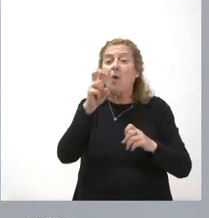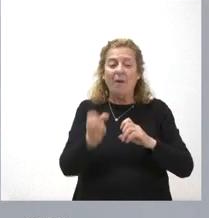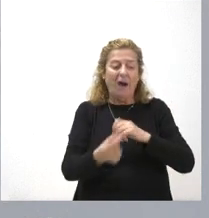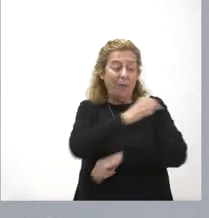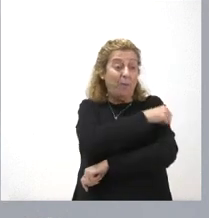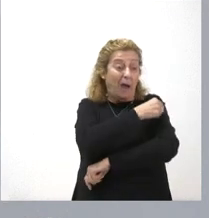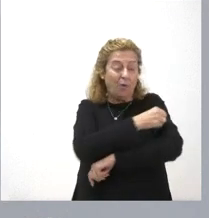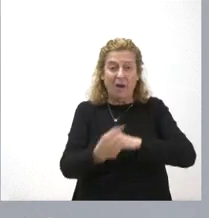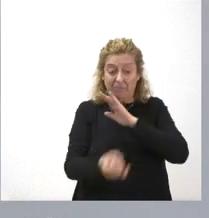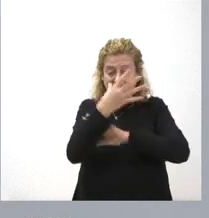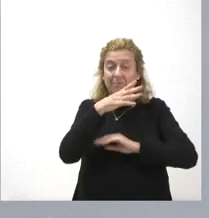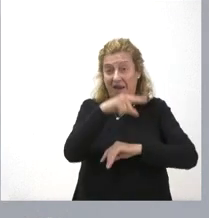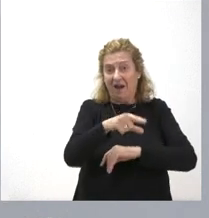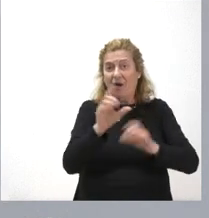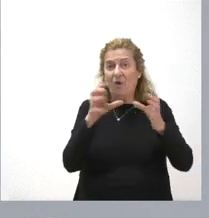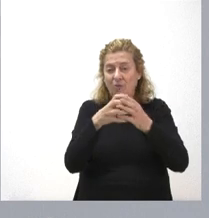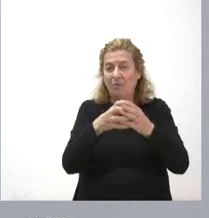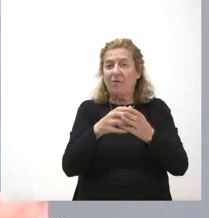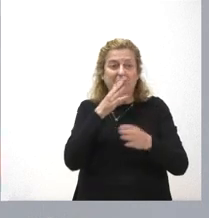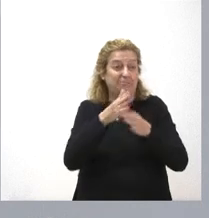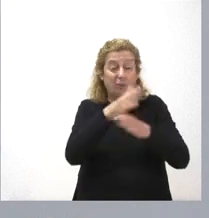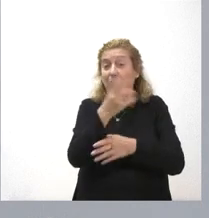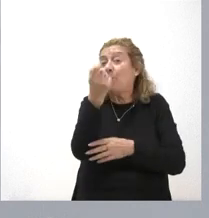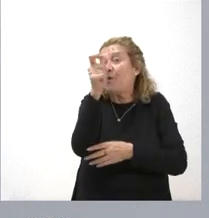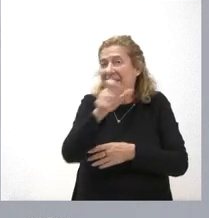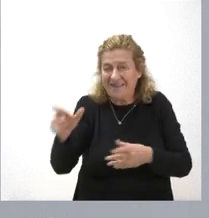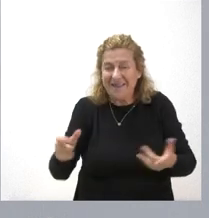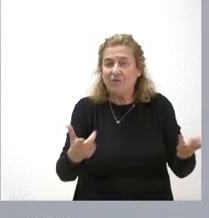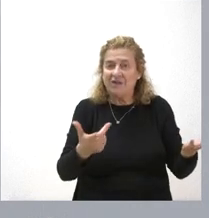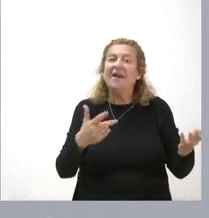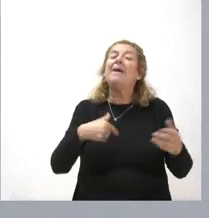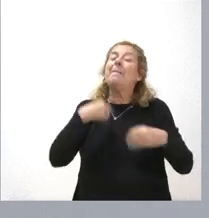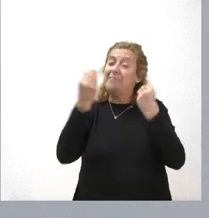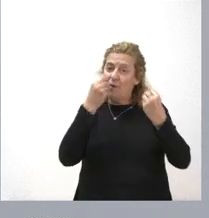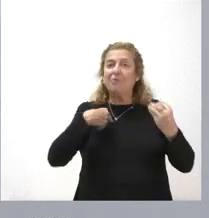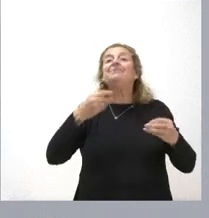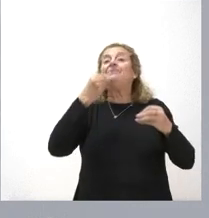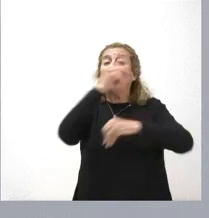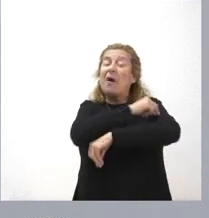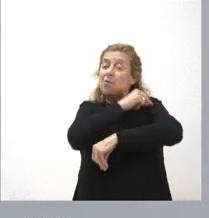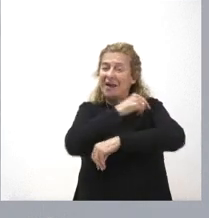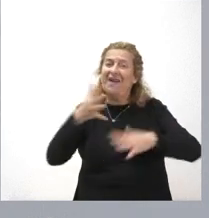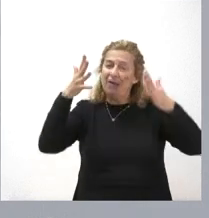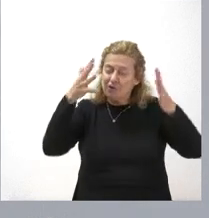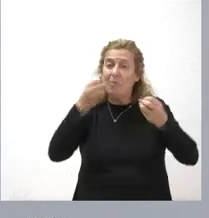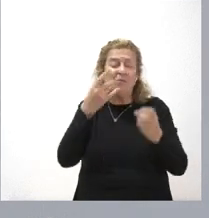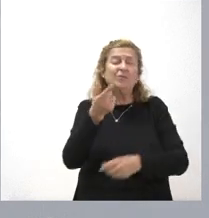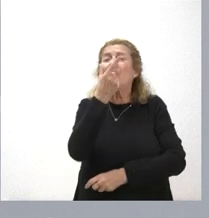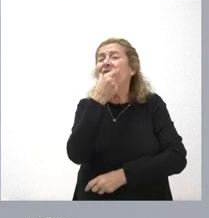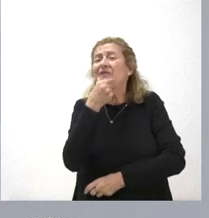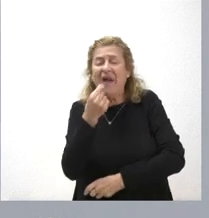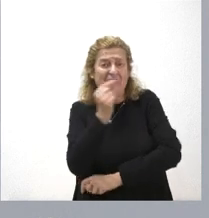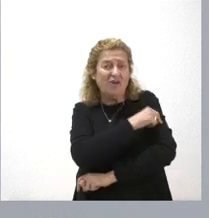este grupo de población pues es relativamente pequeño y por tanto conviene que esta vacunación se produzca que es relativamente sencilla es muy